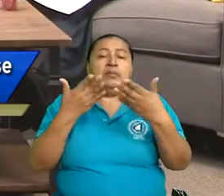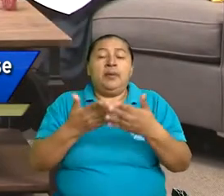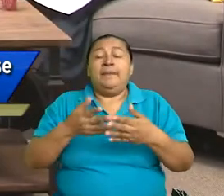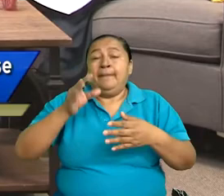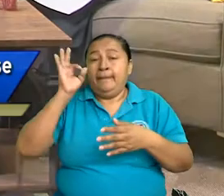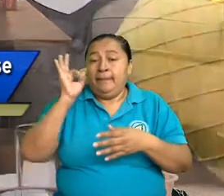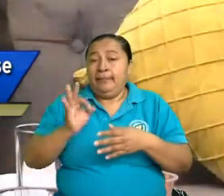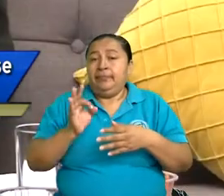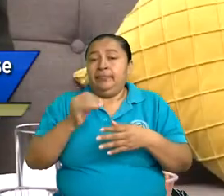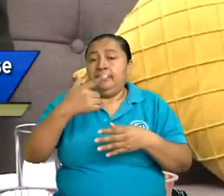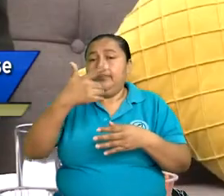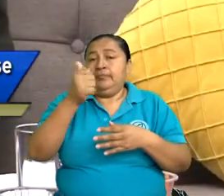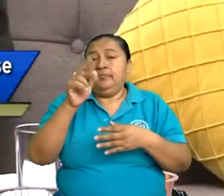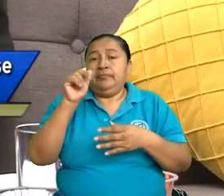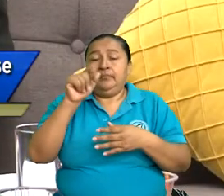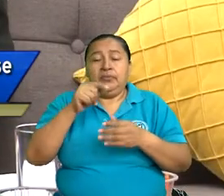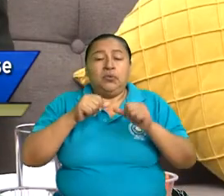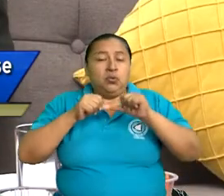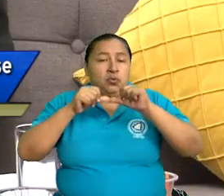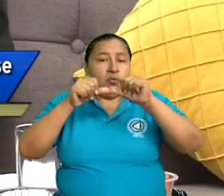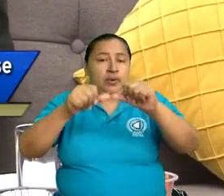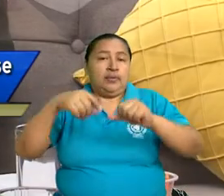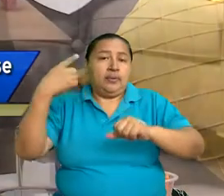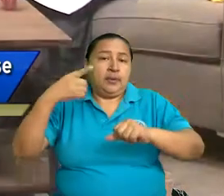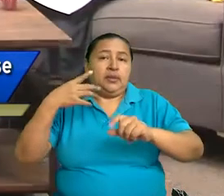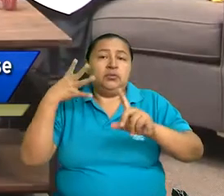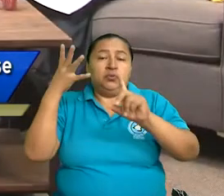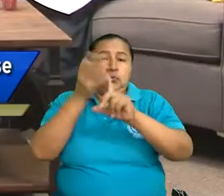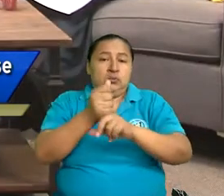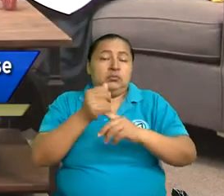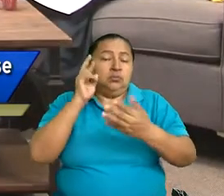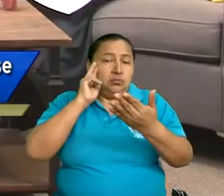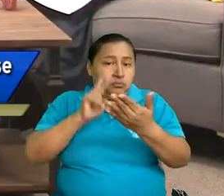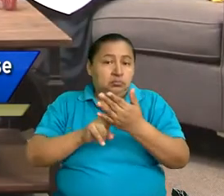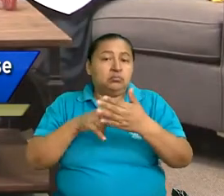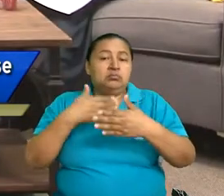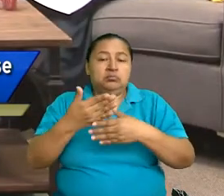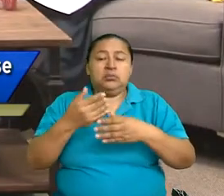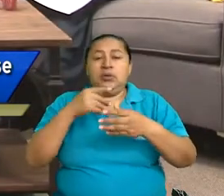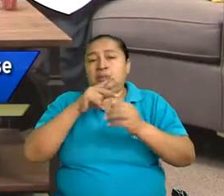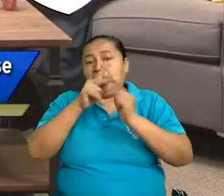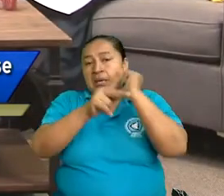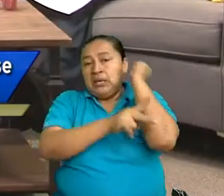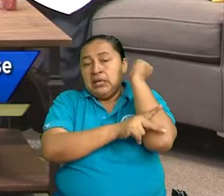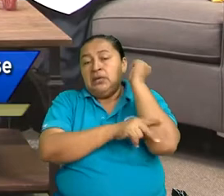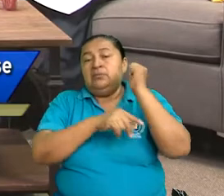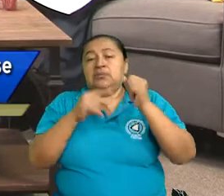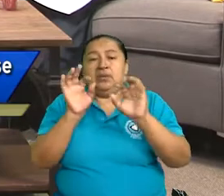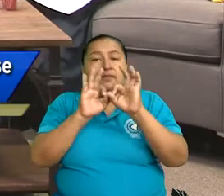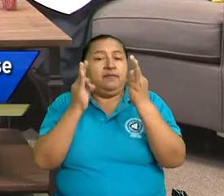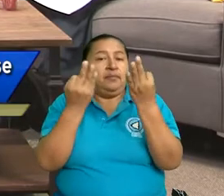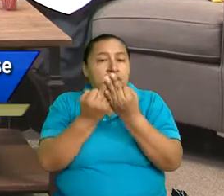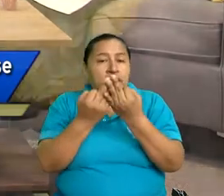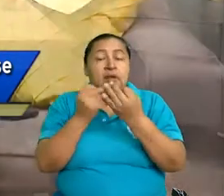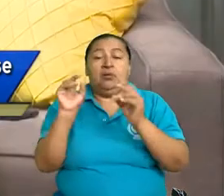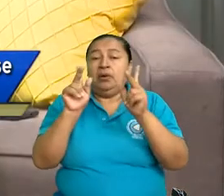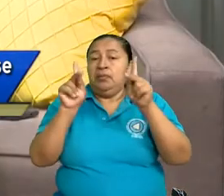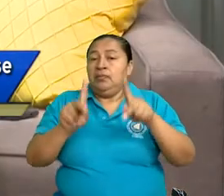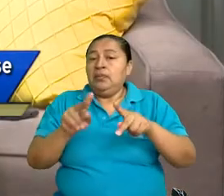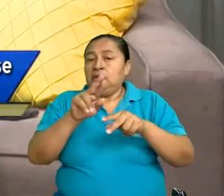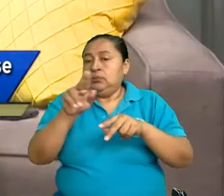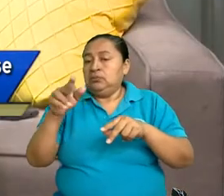de la continuidad de derechos y cumplimientos, ¿no?, de parte del Estado, de parte de las familias mismas, con los mismos integrantes,